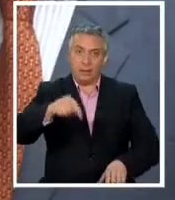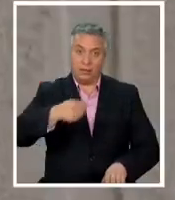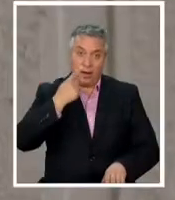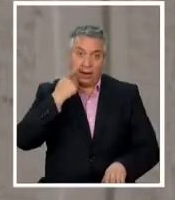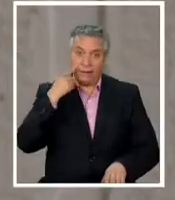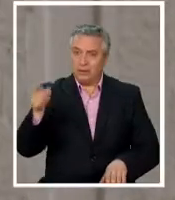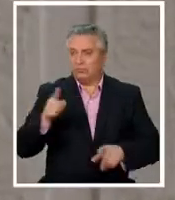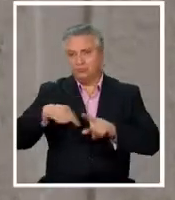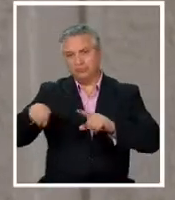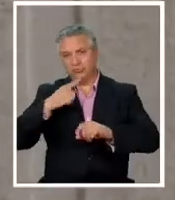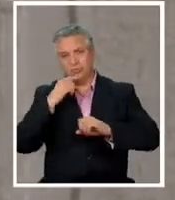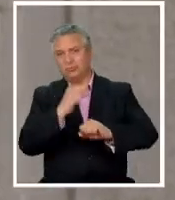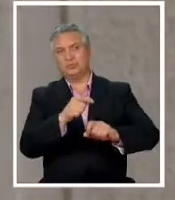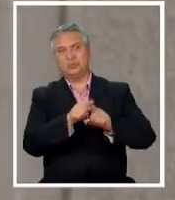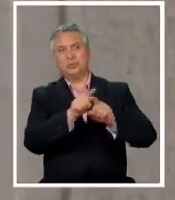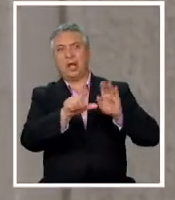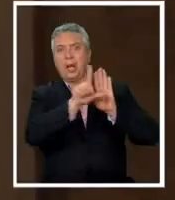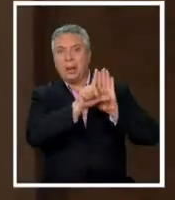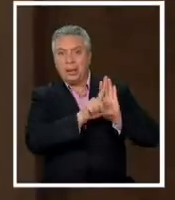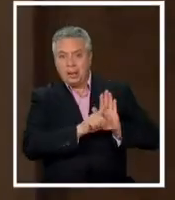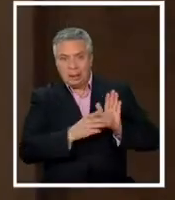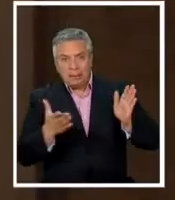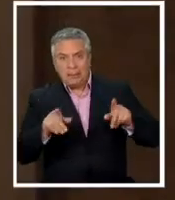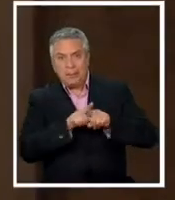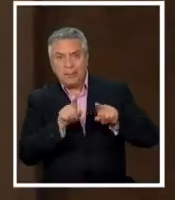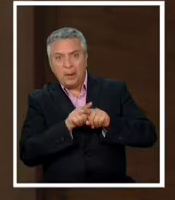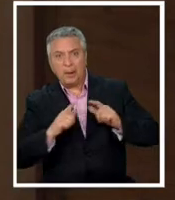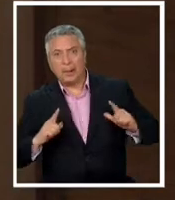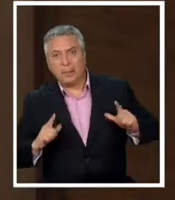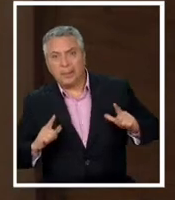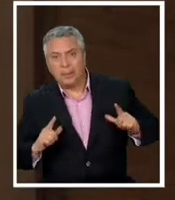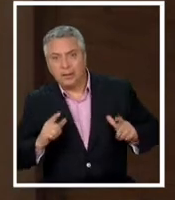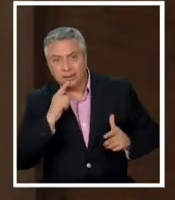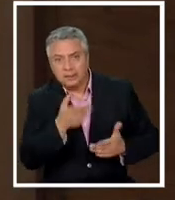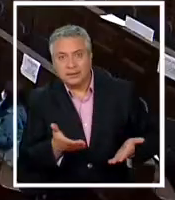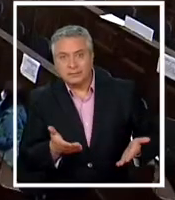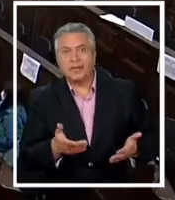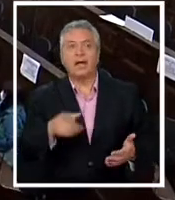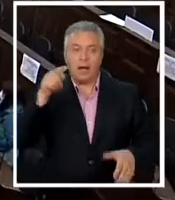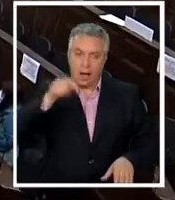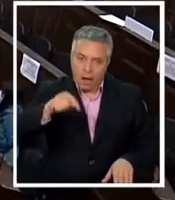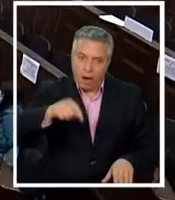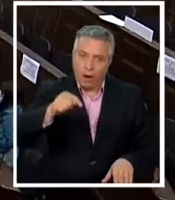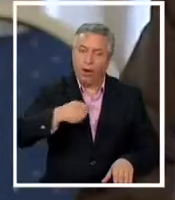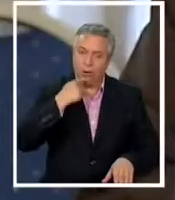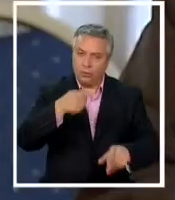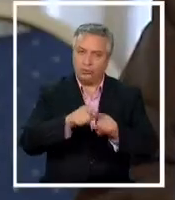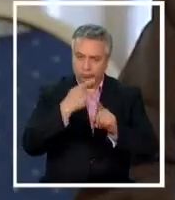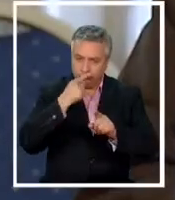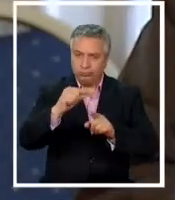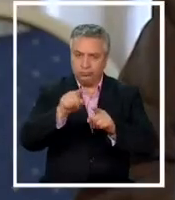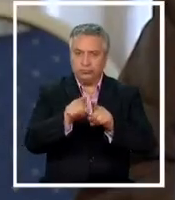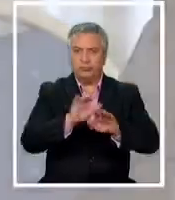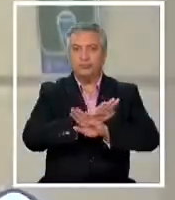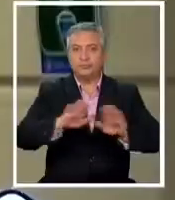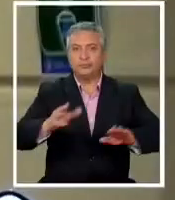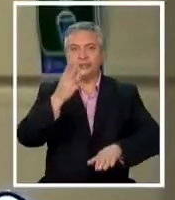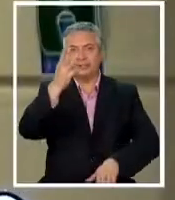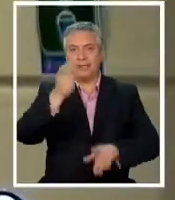oposición ha acusado de una sequía legislativa vinculada, según su parecer, será el proceso constituyente que concluye en tres meses.